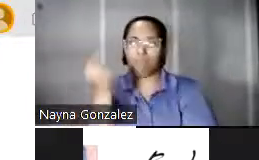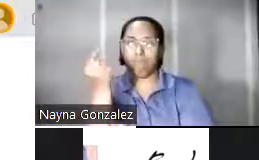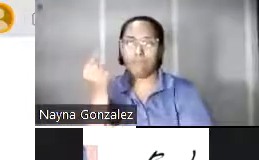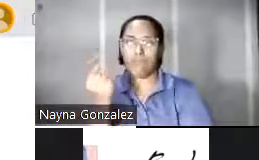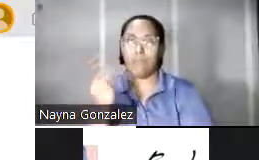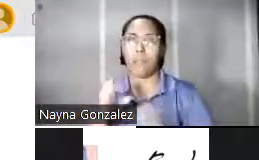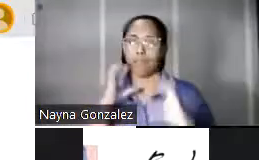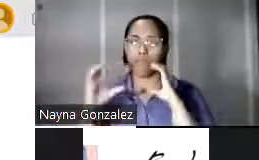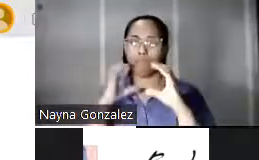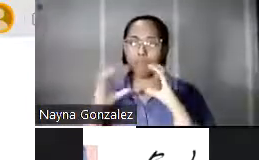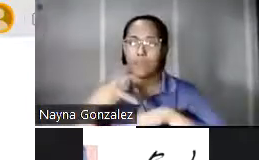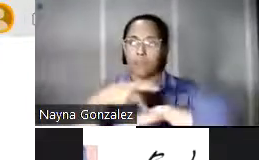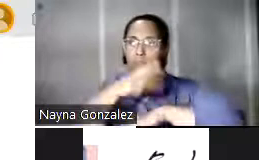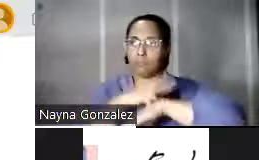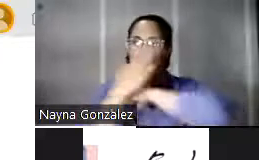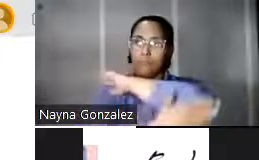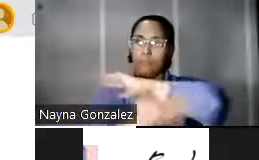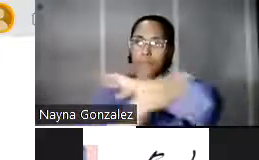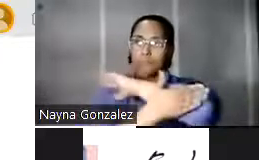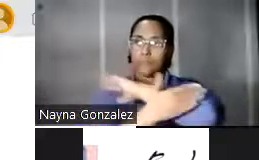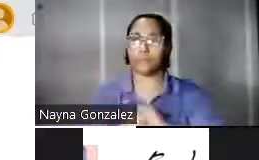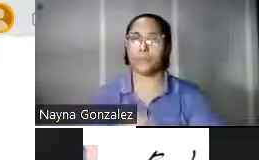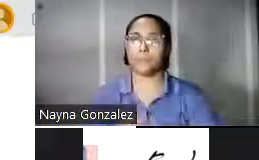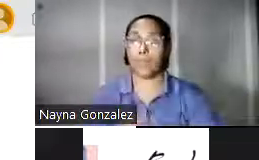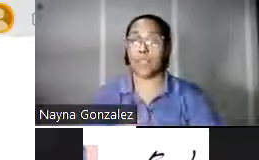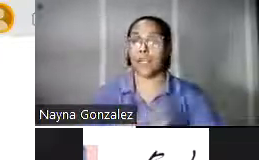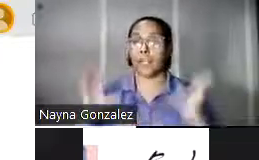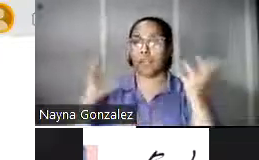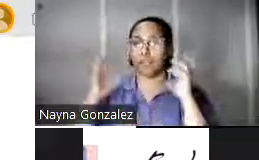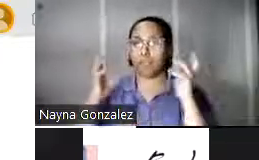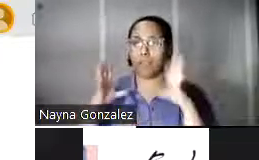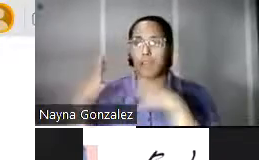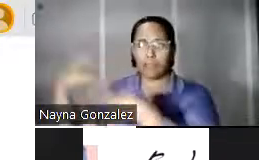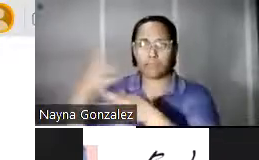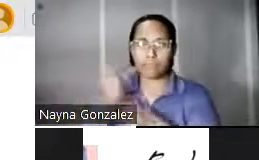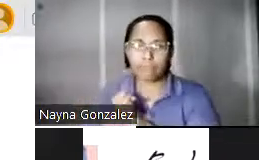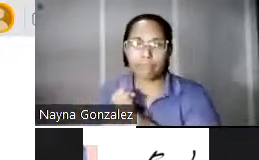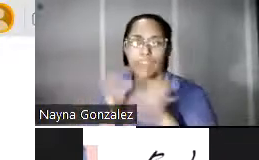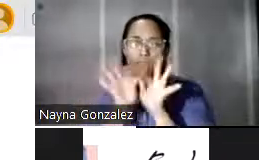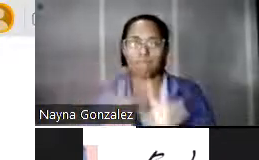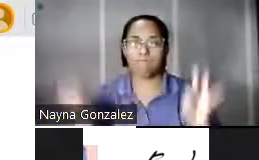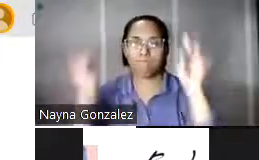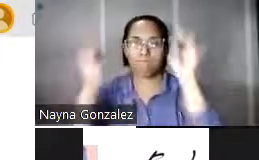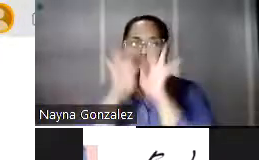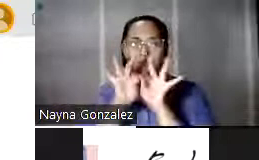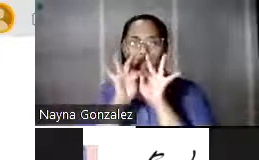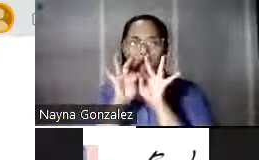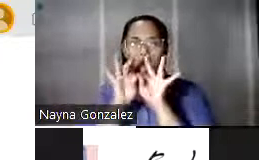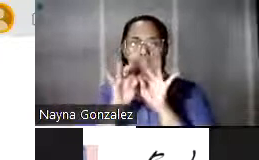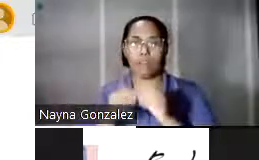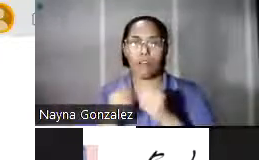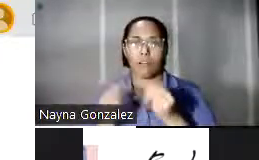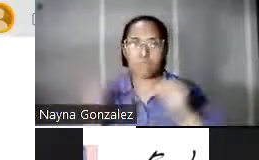de comunicación del país. Las estaciones radiales obtuvieron un importante impulso económico